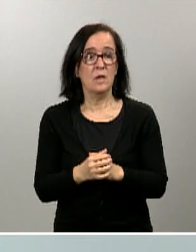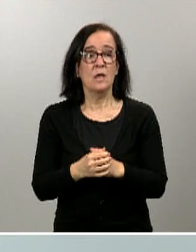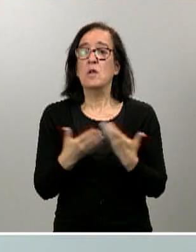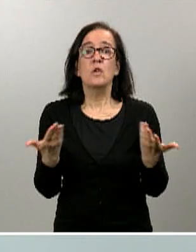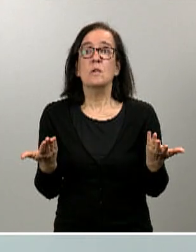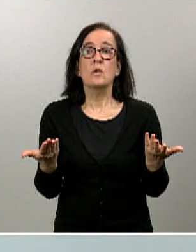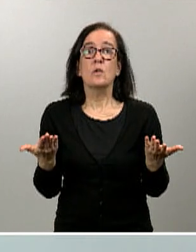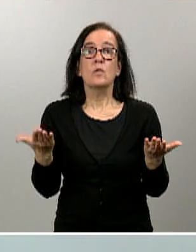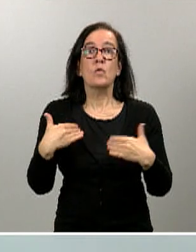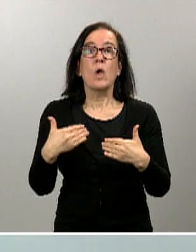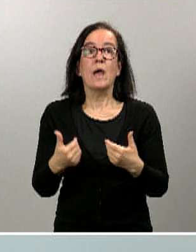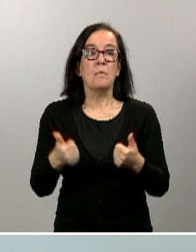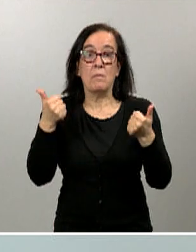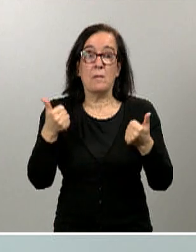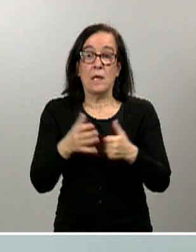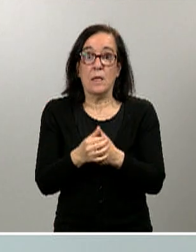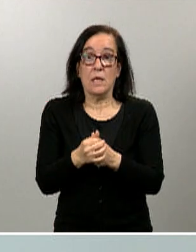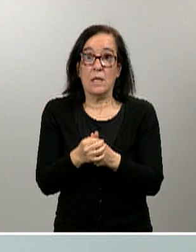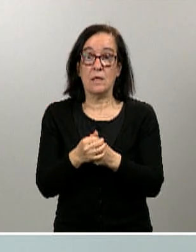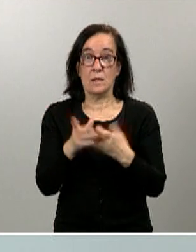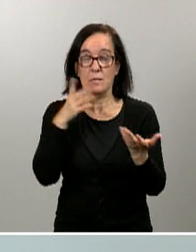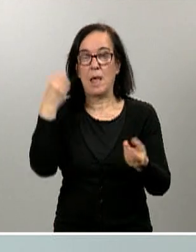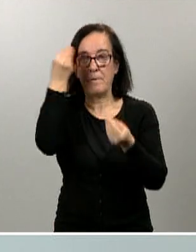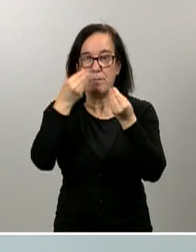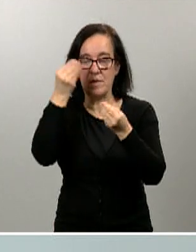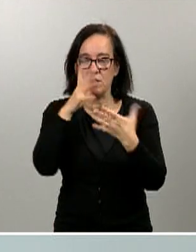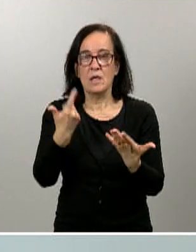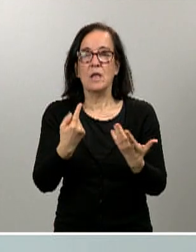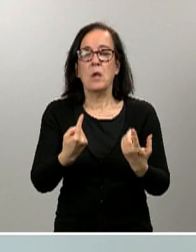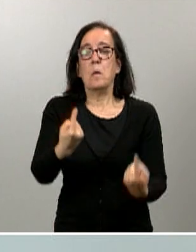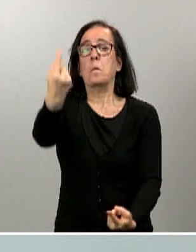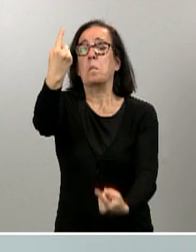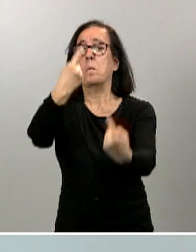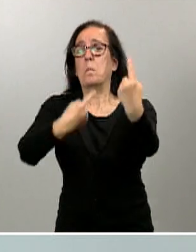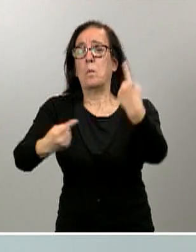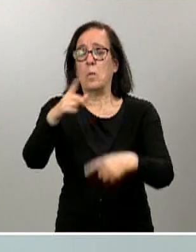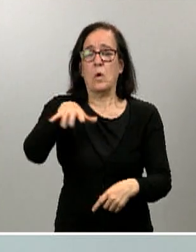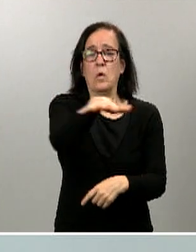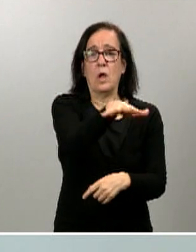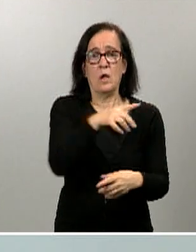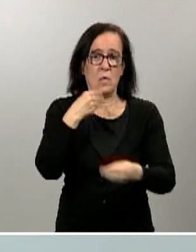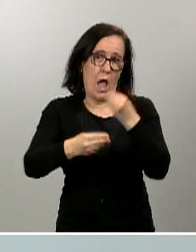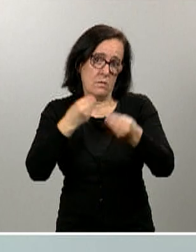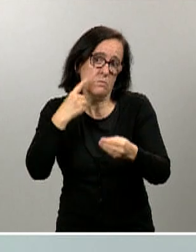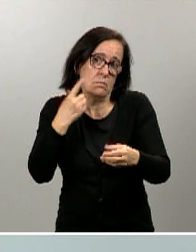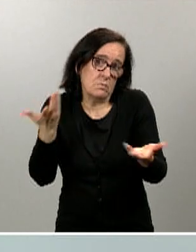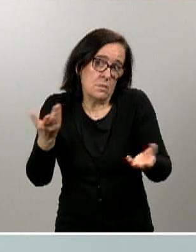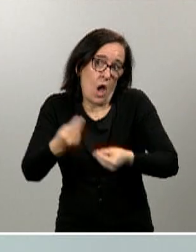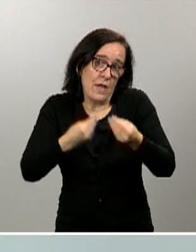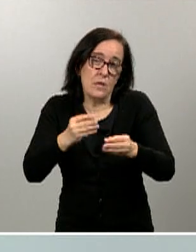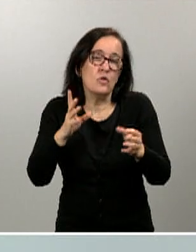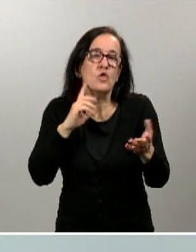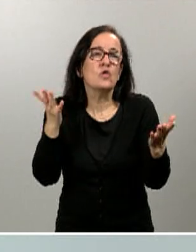nada. Vamos a pensar que estos son casos aislados y que, por tanto, actuamos en consecuencia. No